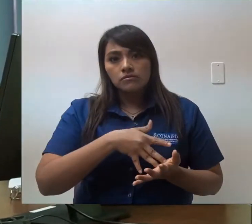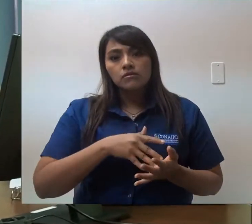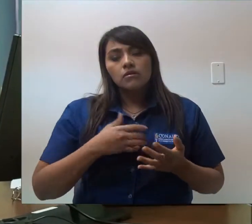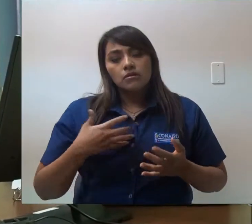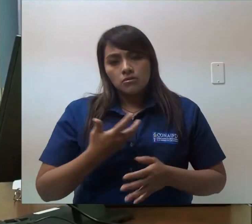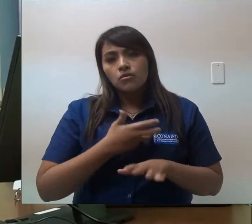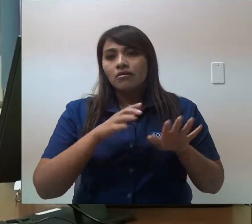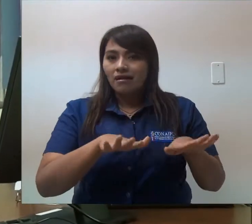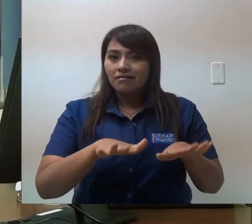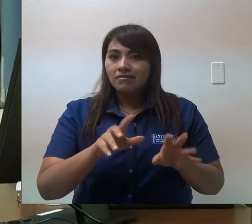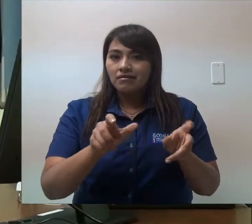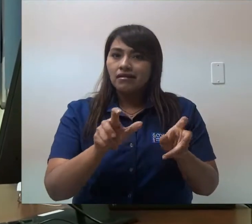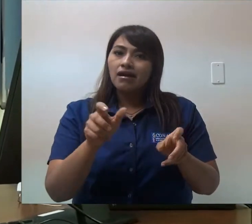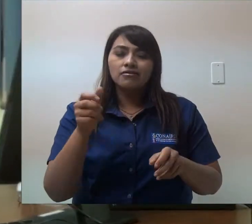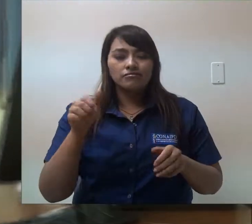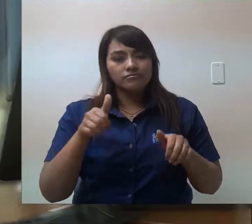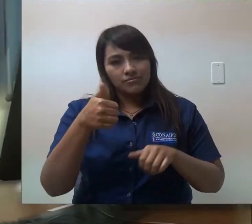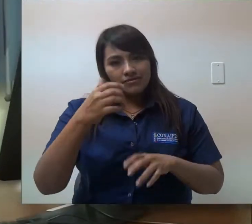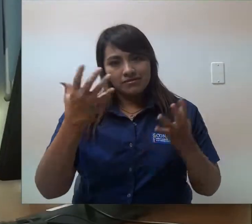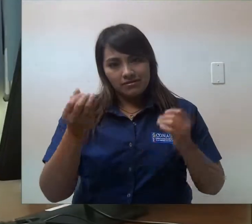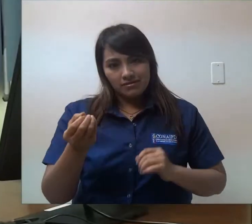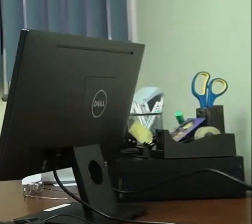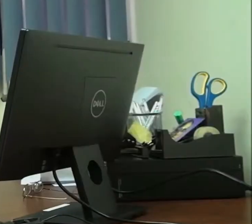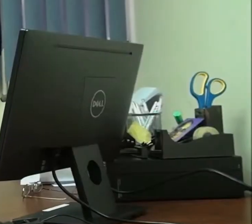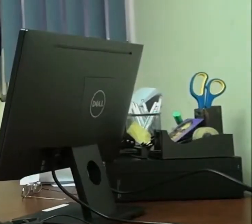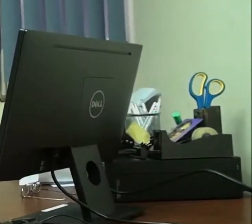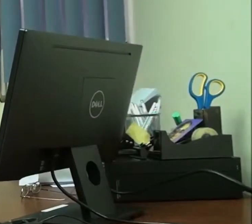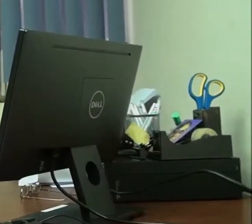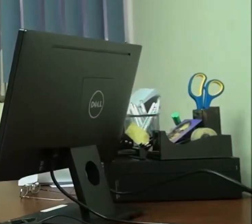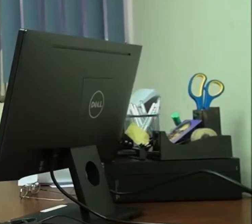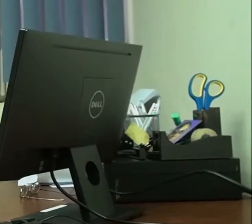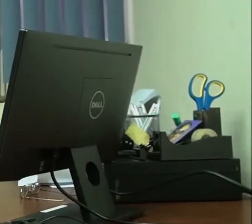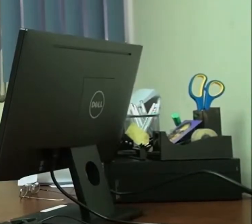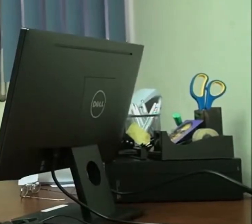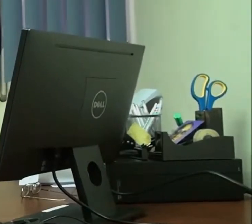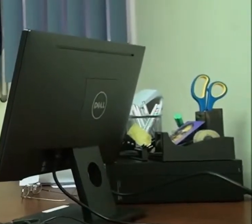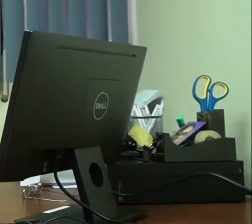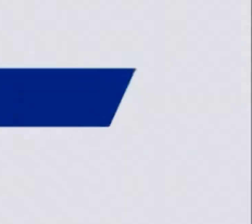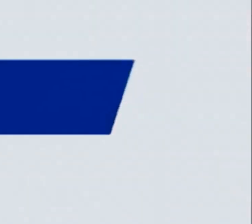la sociedad asumiendo ese rol agradecemos de verdad a la radio buen día